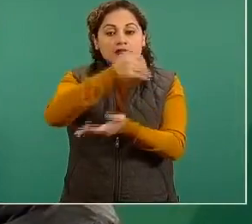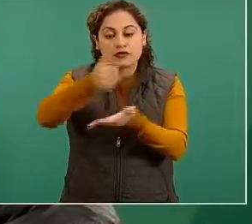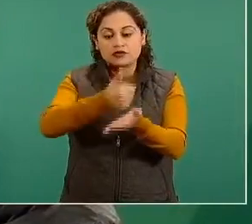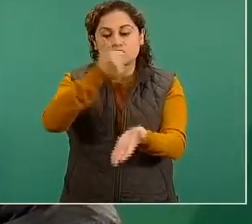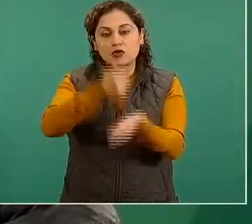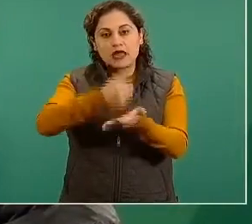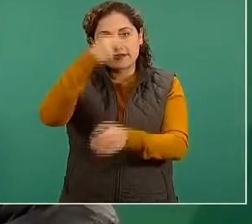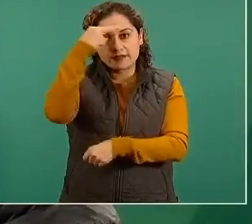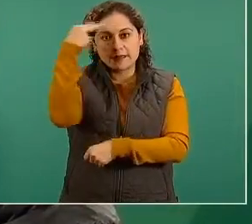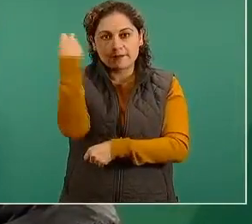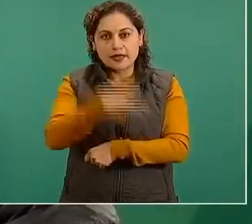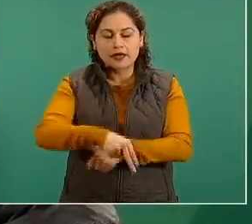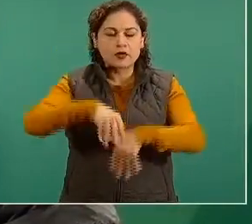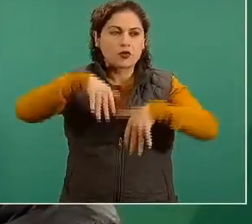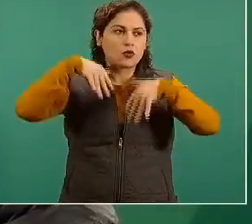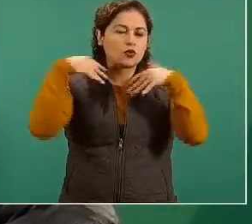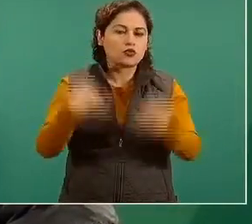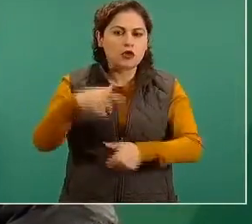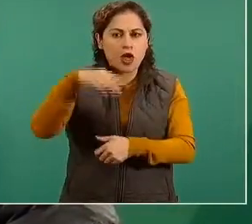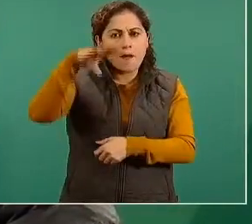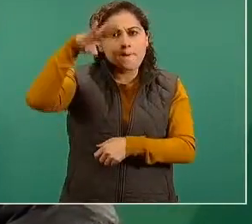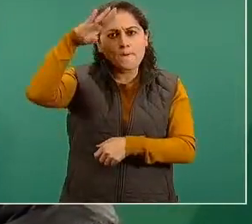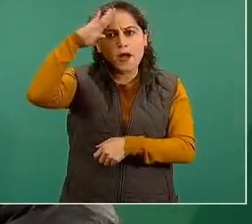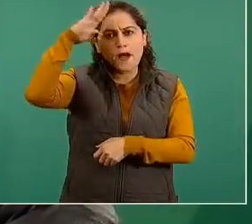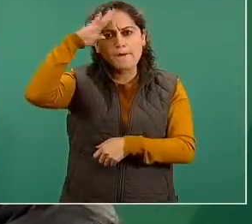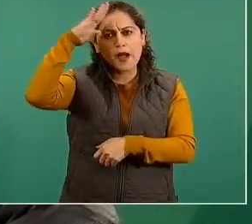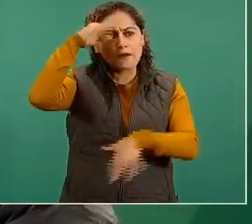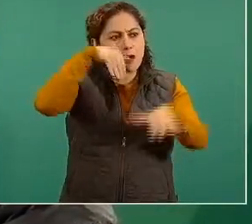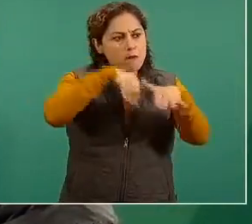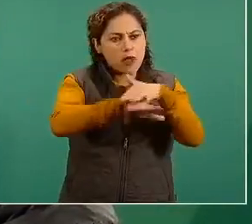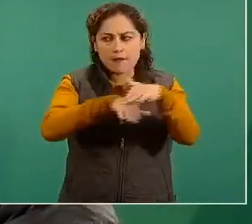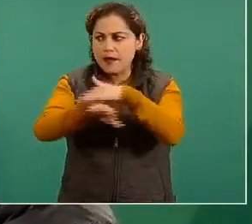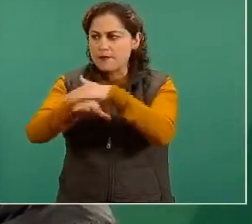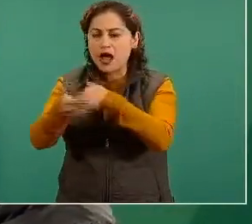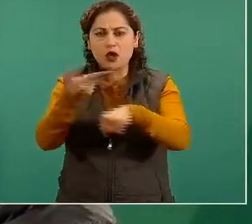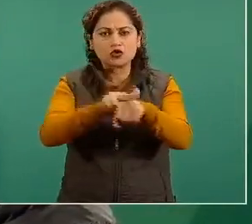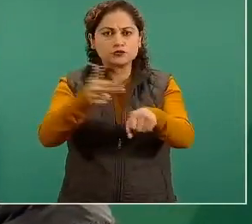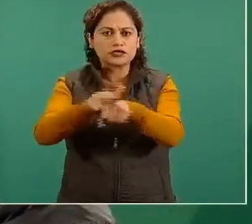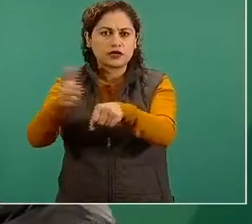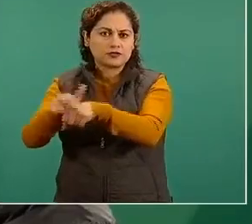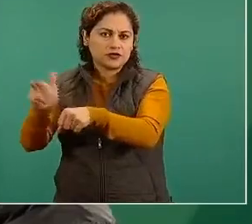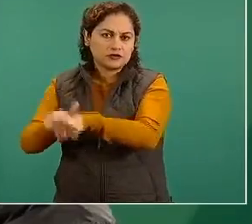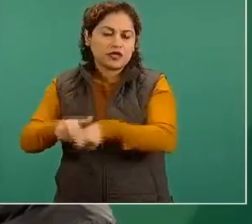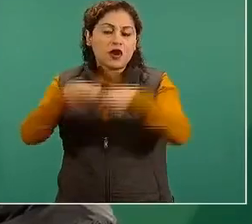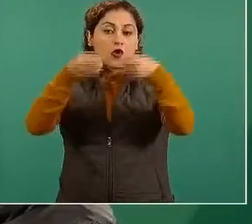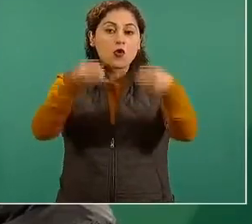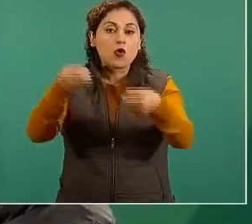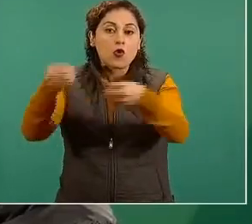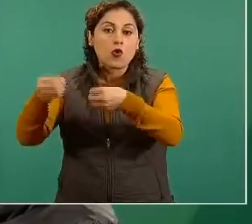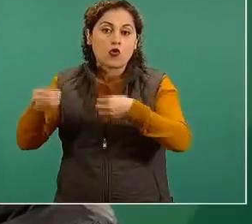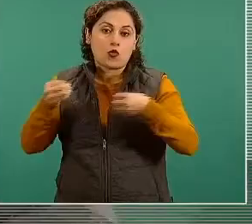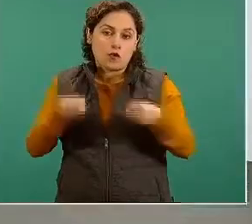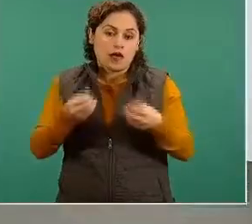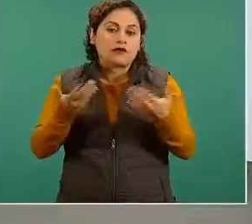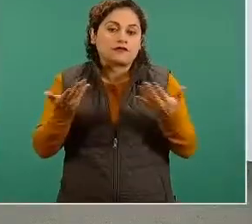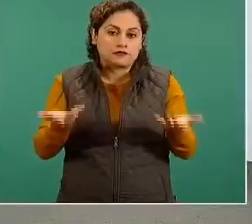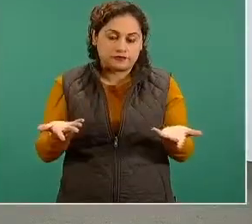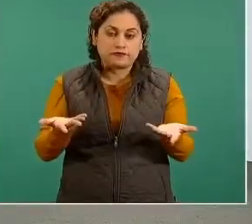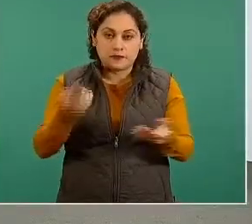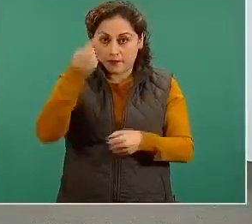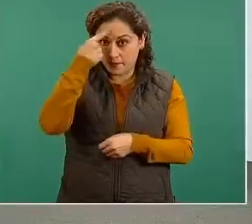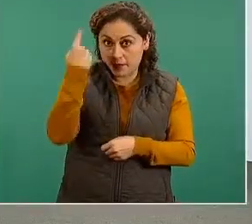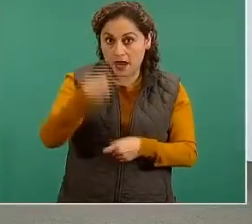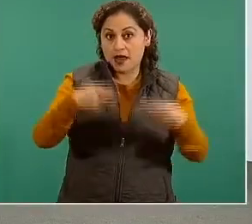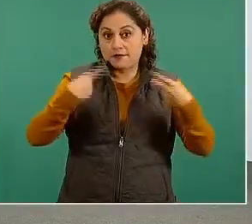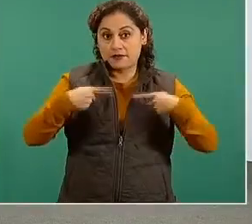con la mayor ocupación hospitalaria, tanto de camas a nivel de atención general, de